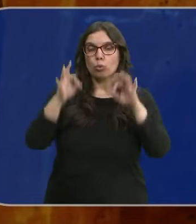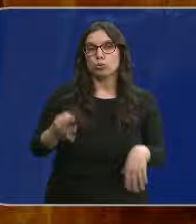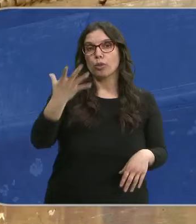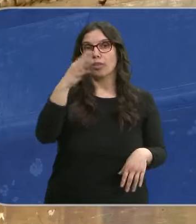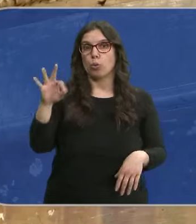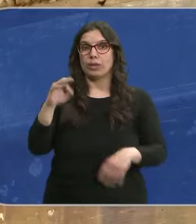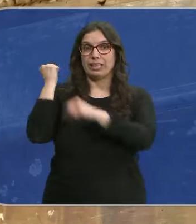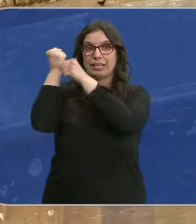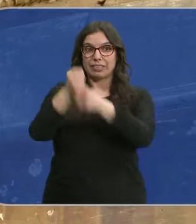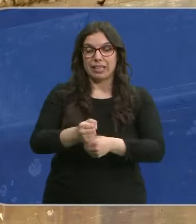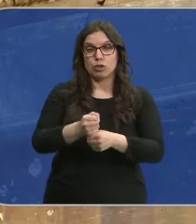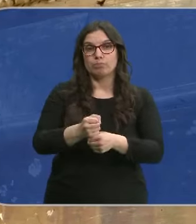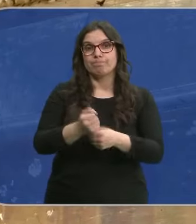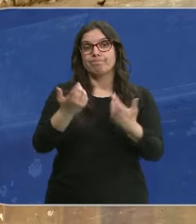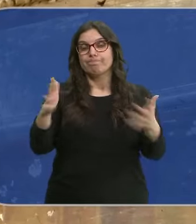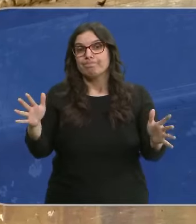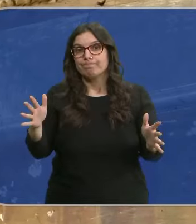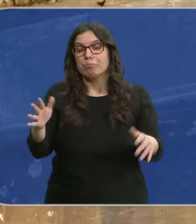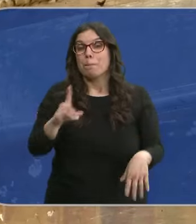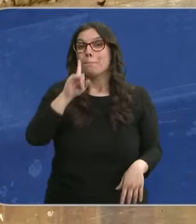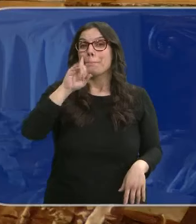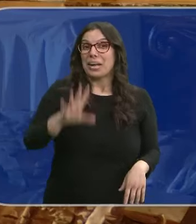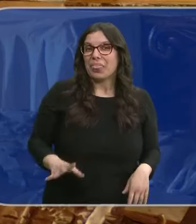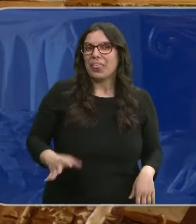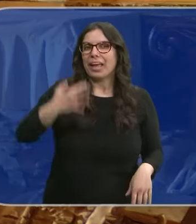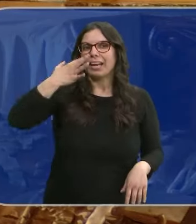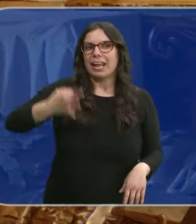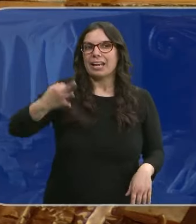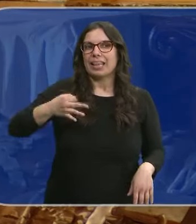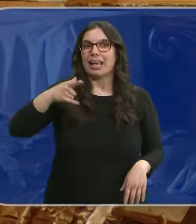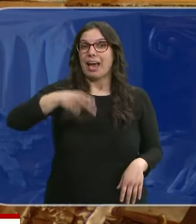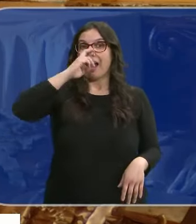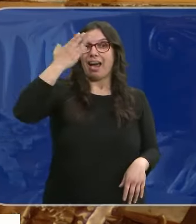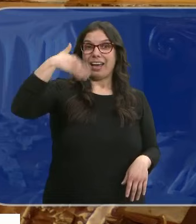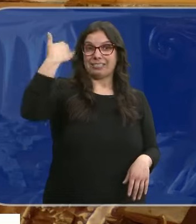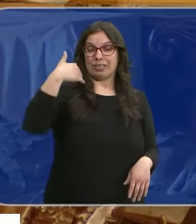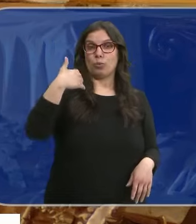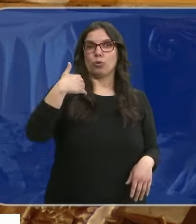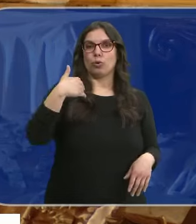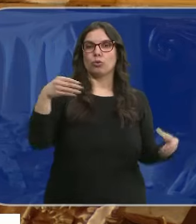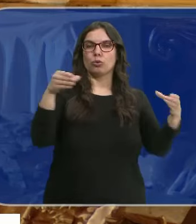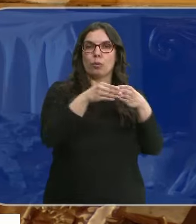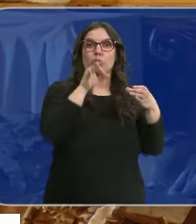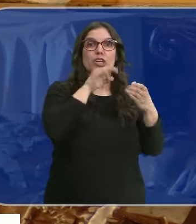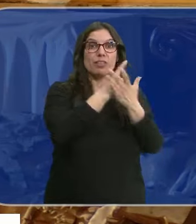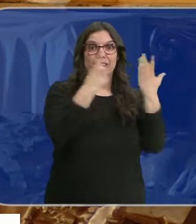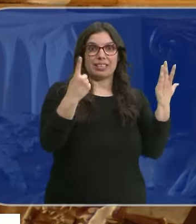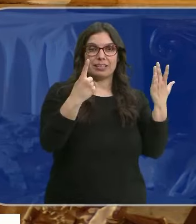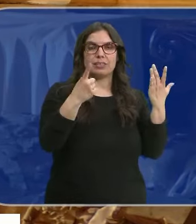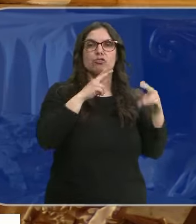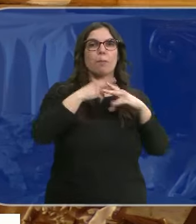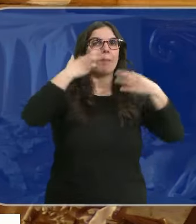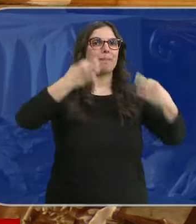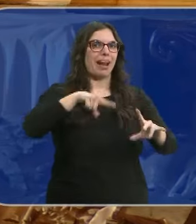aniversario de la hermandad aunque... Todo nos indica que perteneció a la antigua cofradía de la Vera Cruz que en el siglo XVI era la que